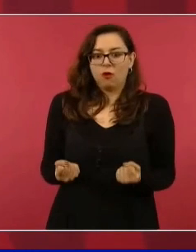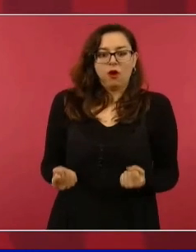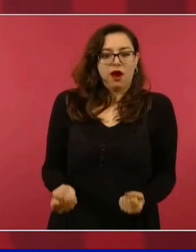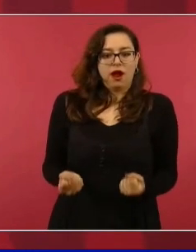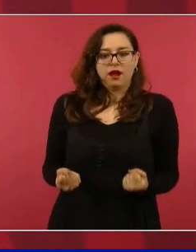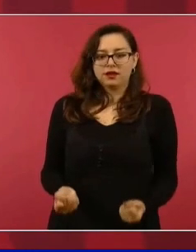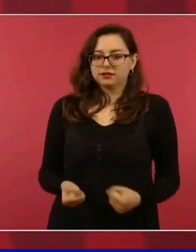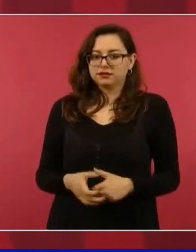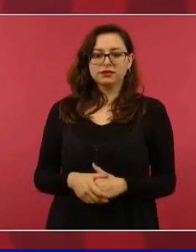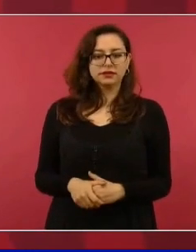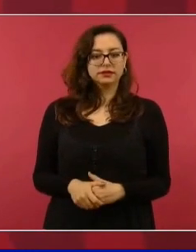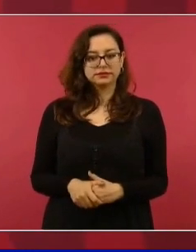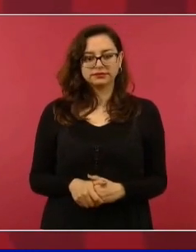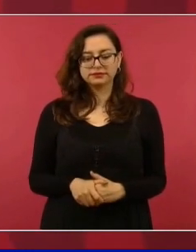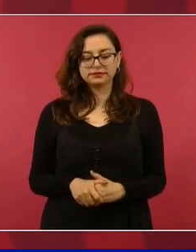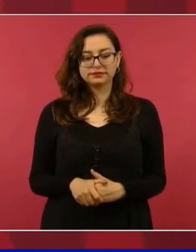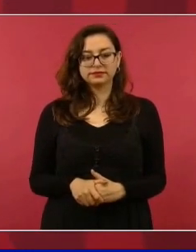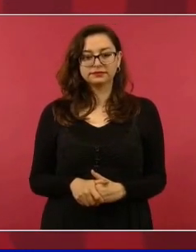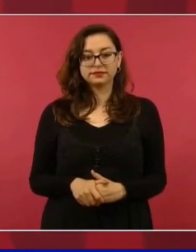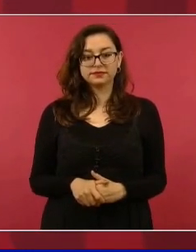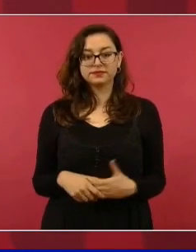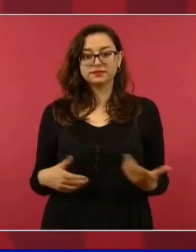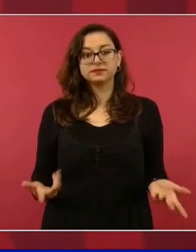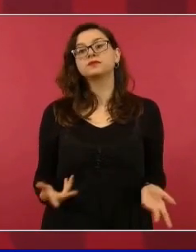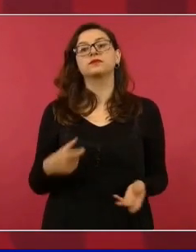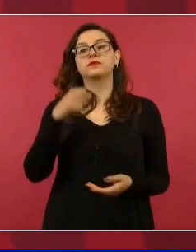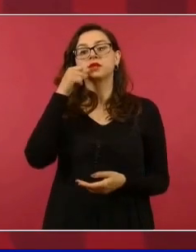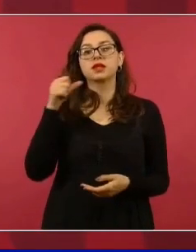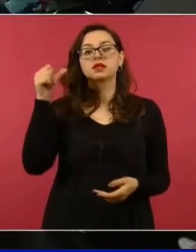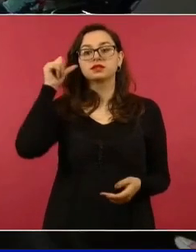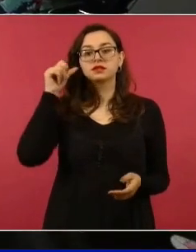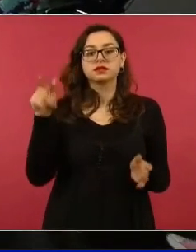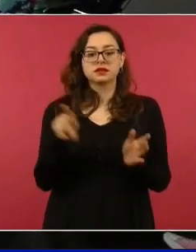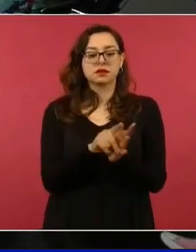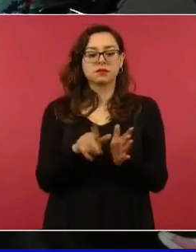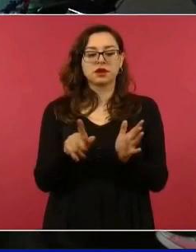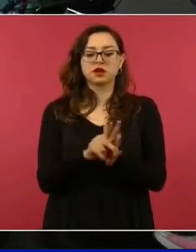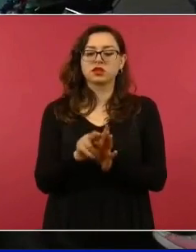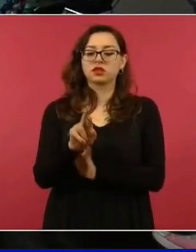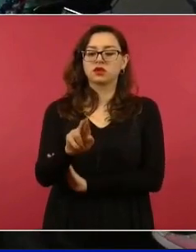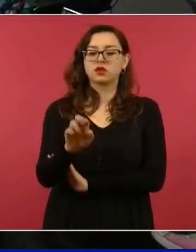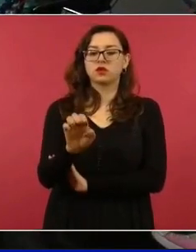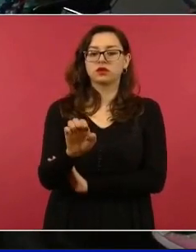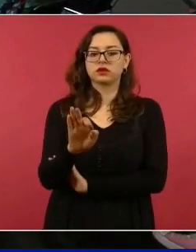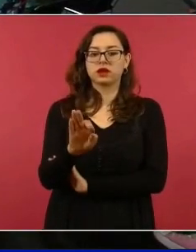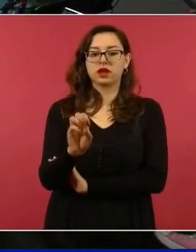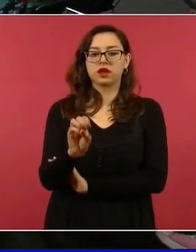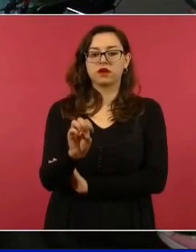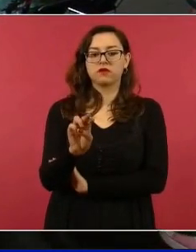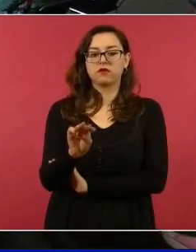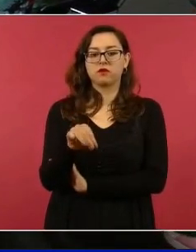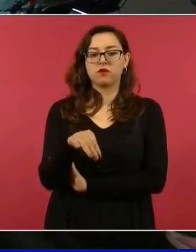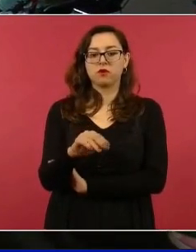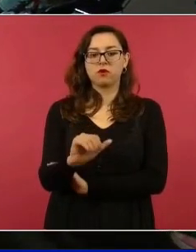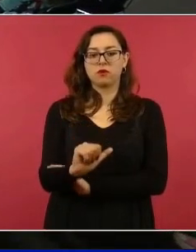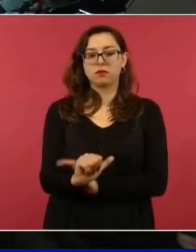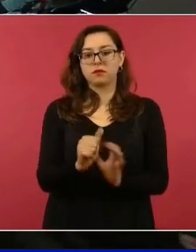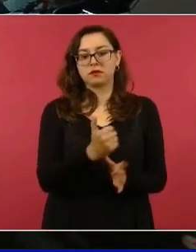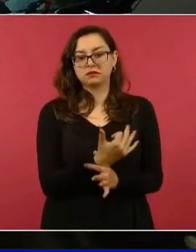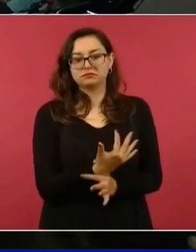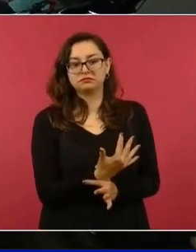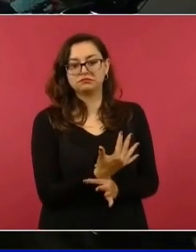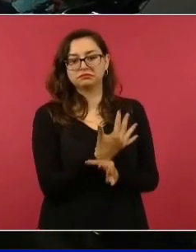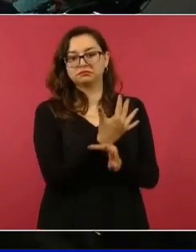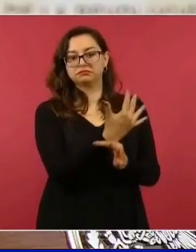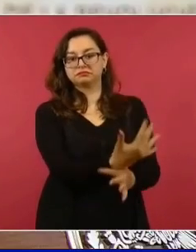Creo que ayer el Reforma dio a conocer que la Secretaría de